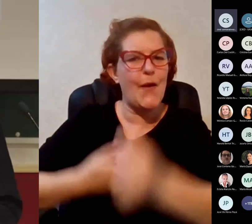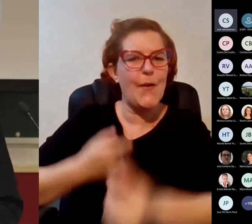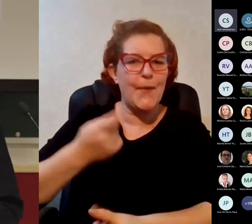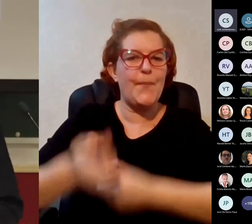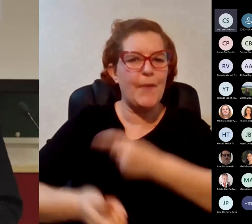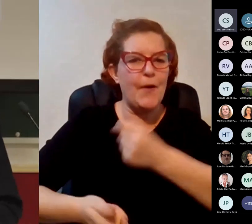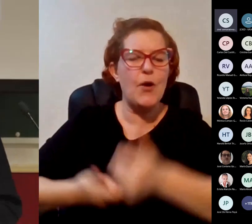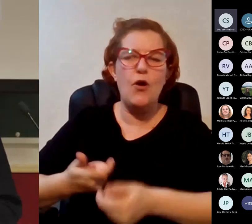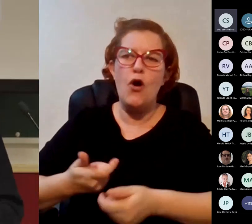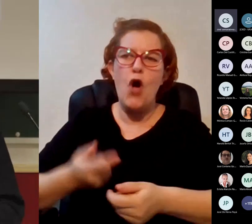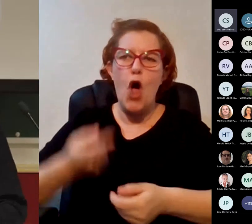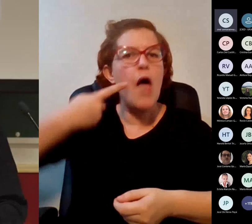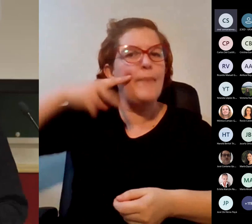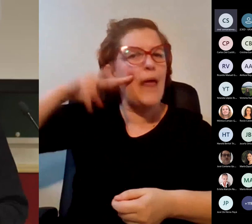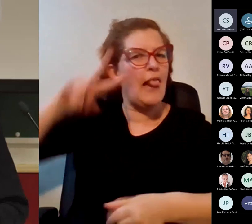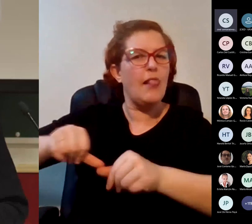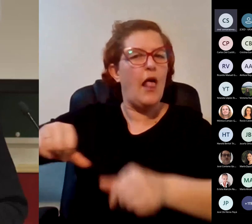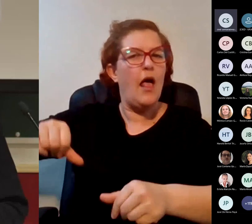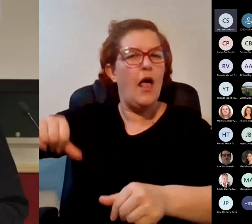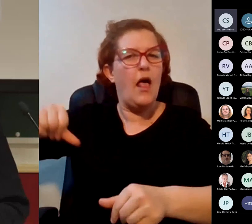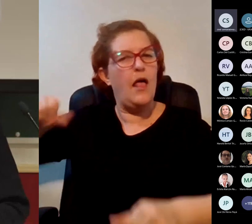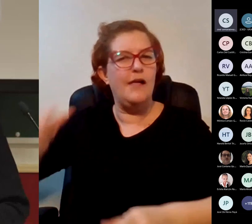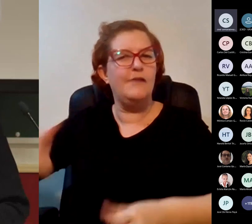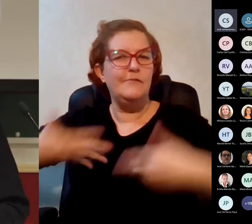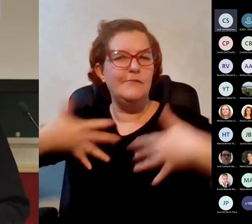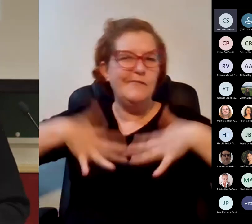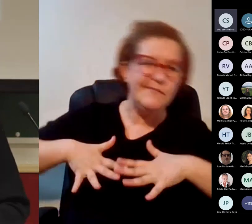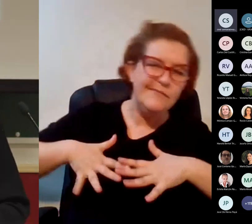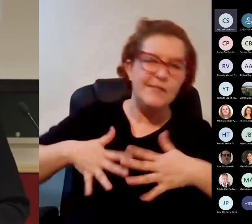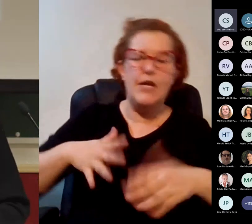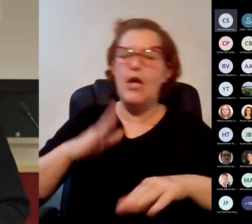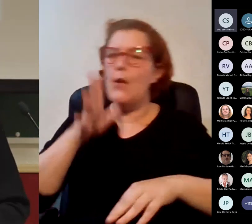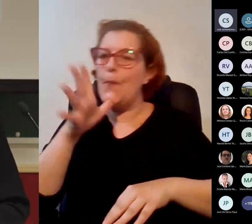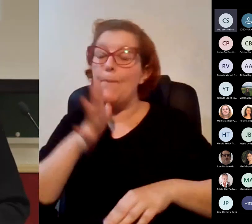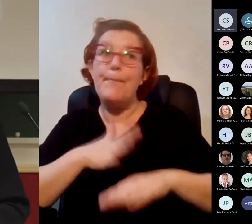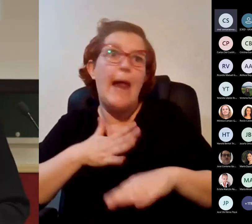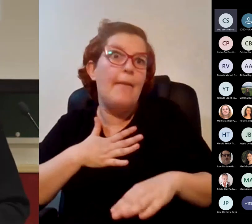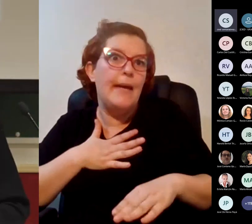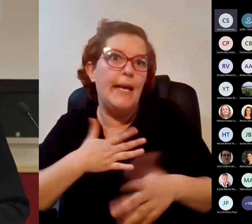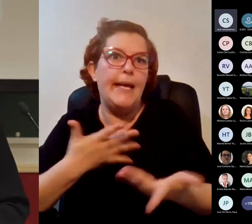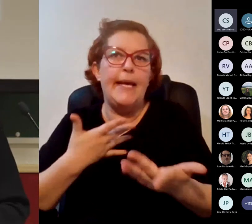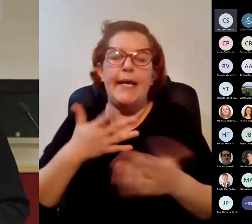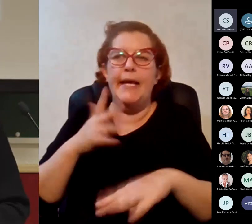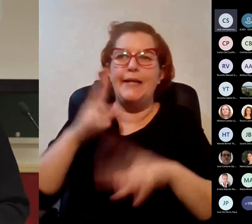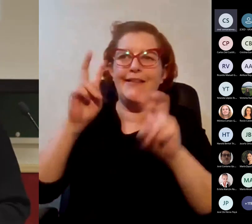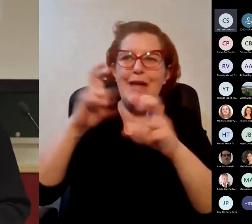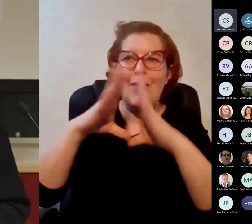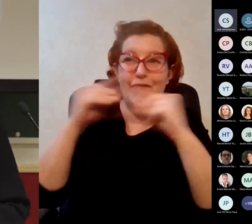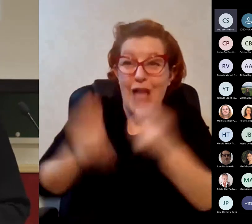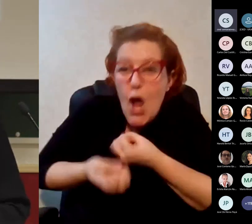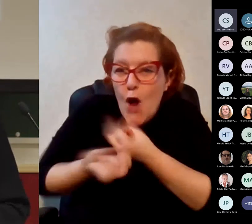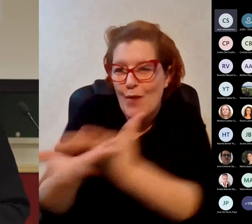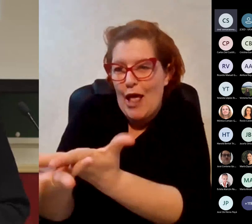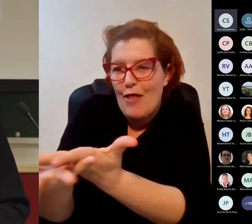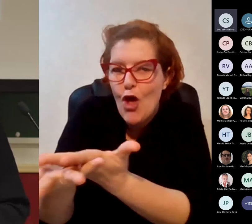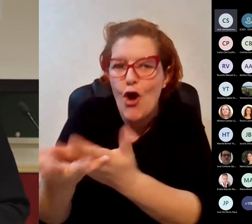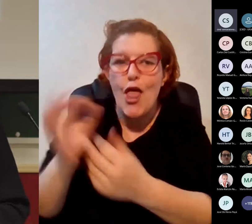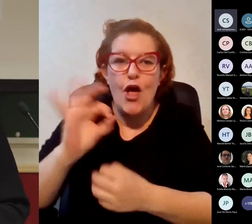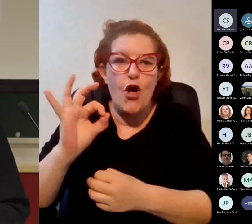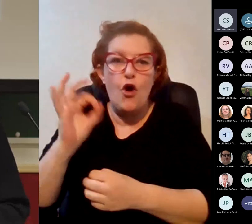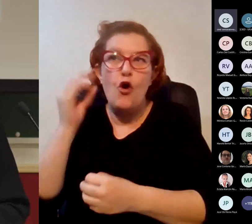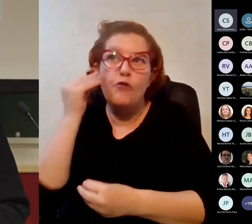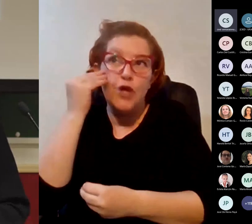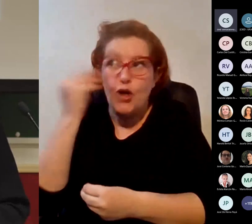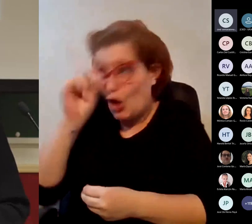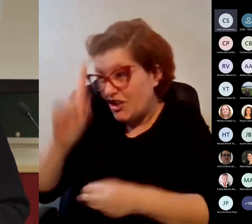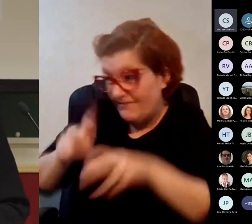Cayo yo creo que para mi gusto tanto comunicaciones de la universidad como como no sé lo que opinan los demás como